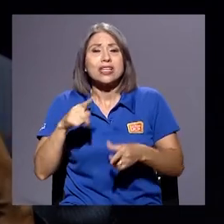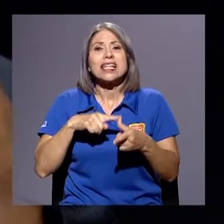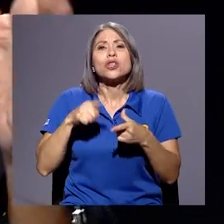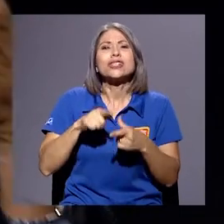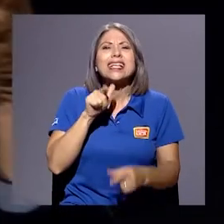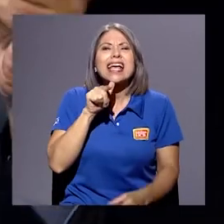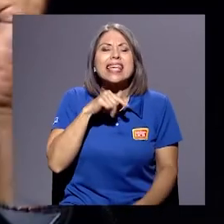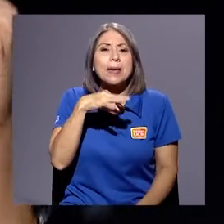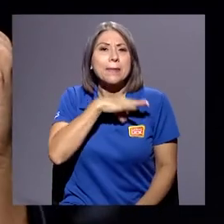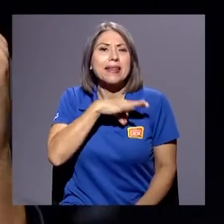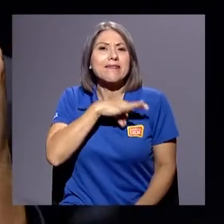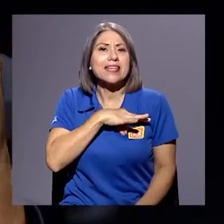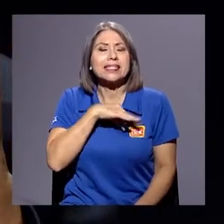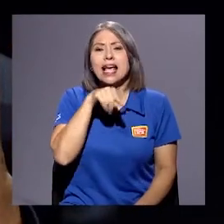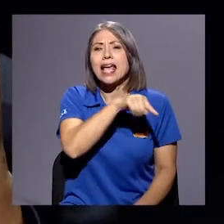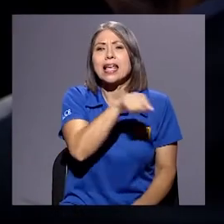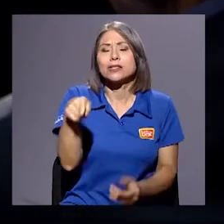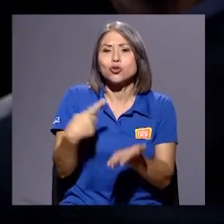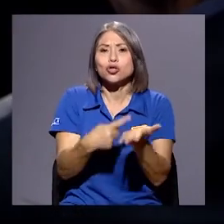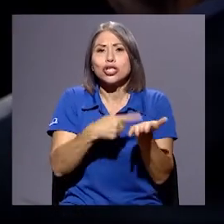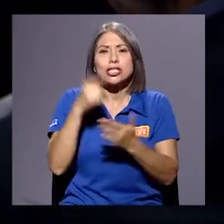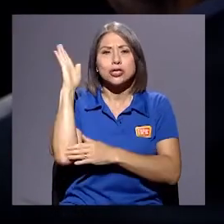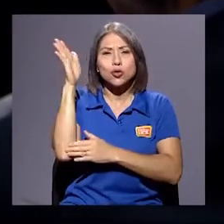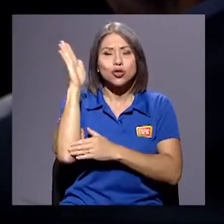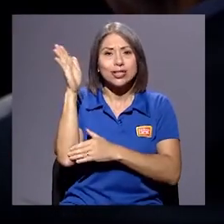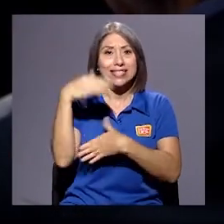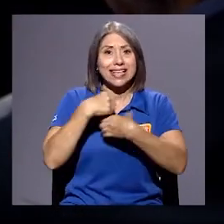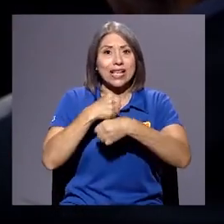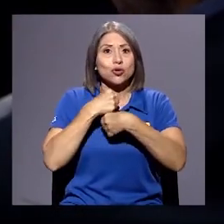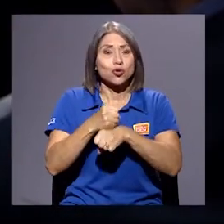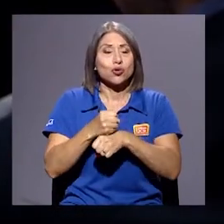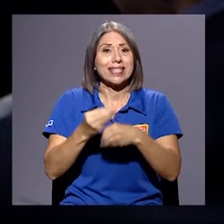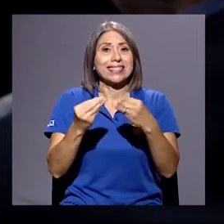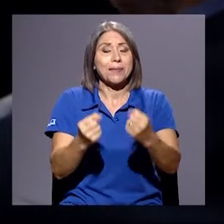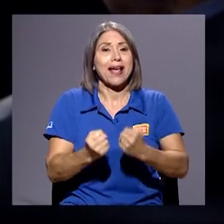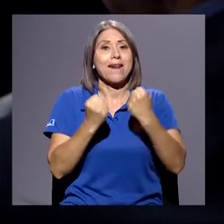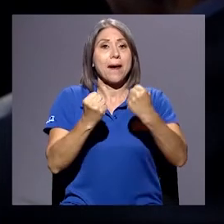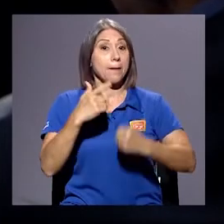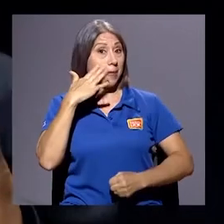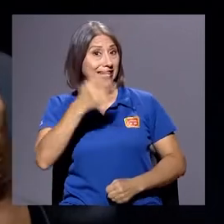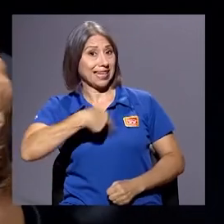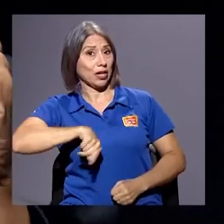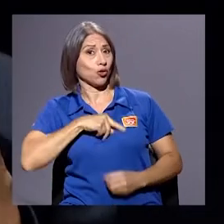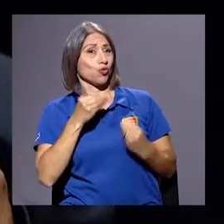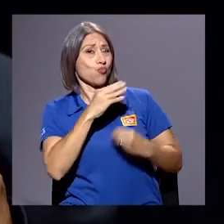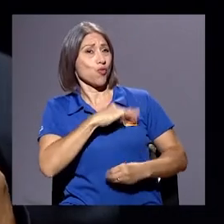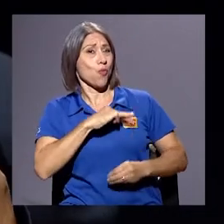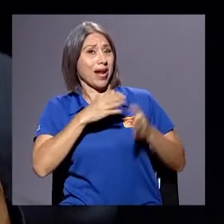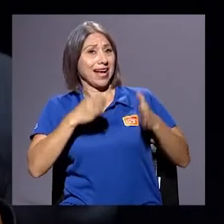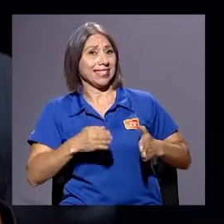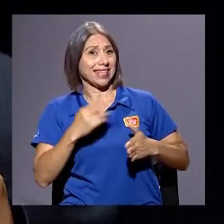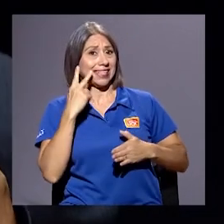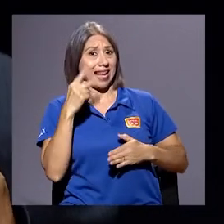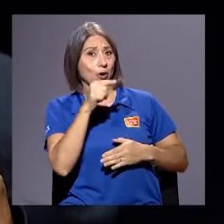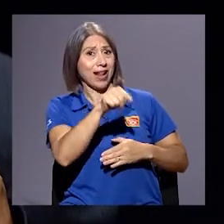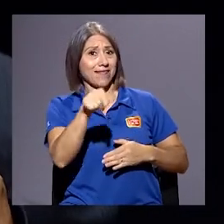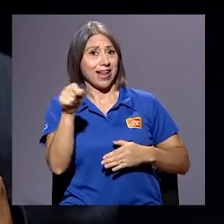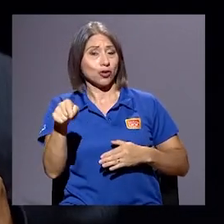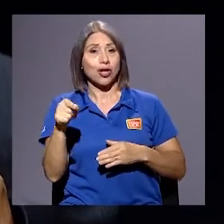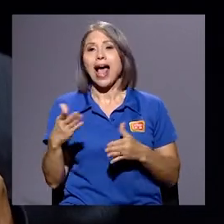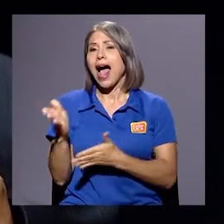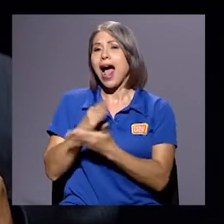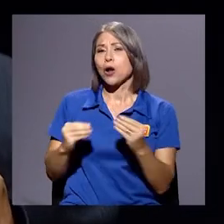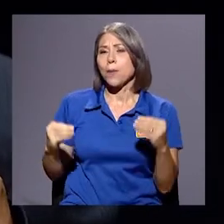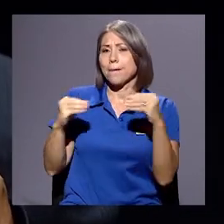semejantes fuerzas? Parece que somos muy moralistas a la hora de verlos. Tal vez, algo más que eso, a mí lo que me preocupa,